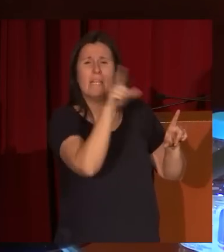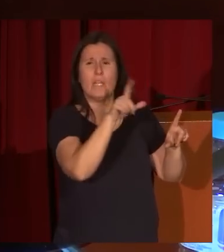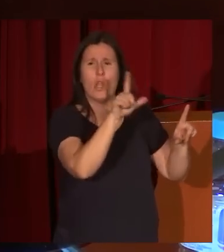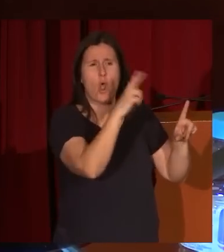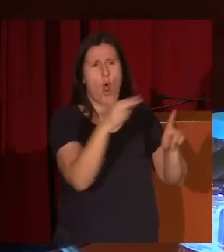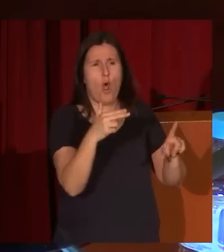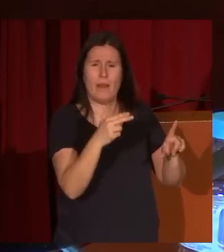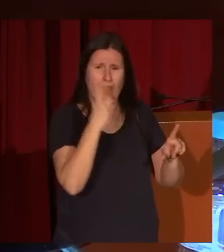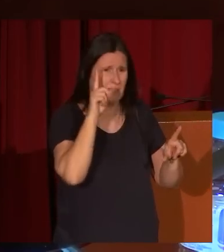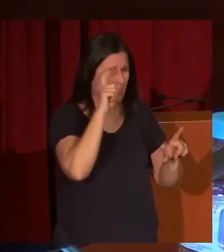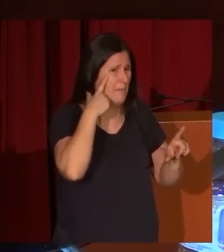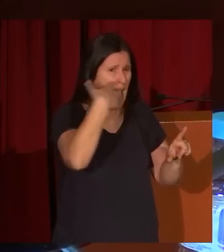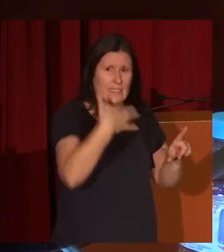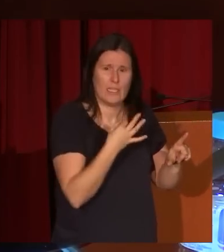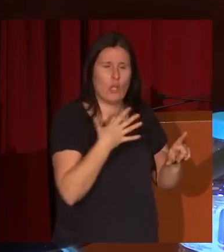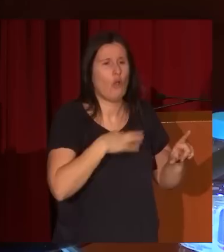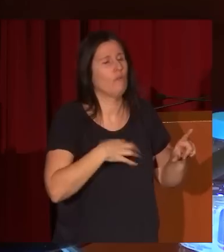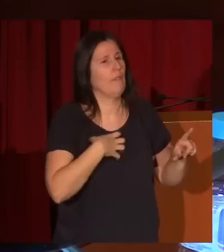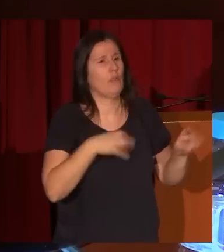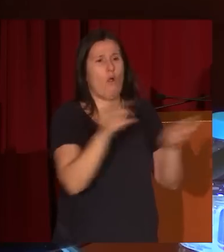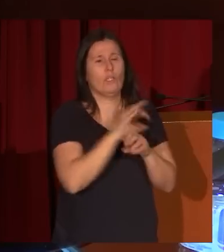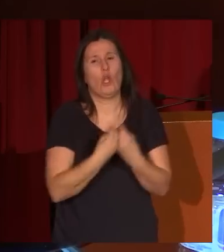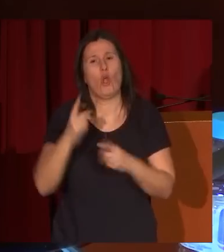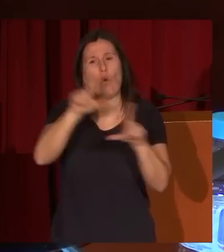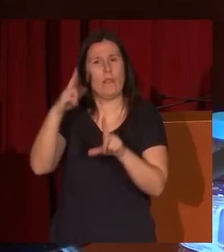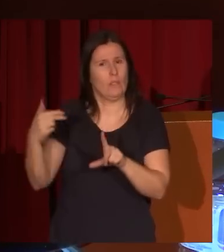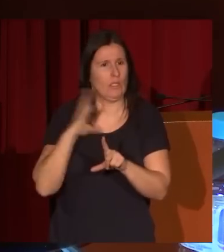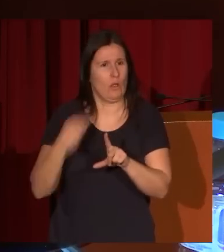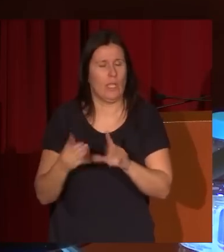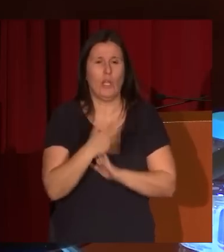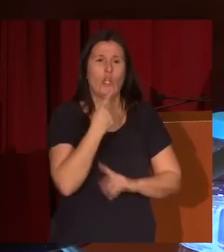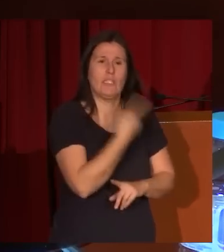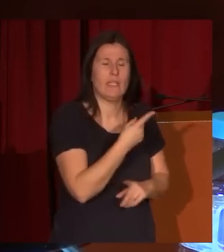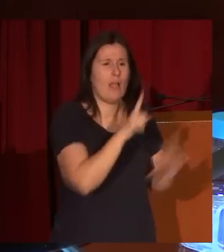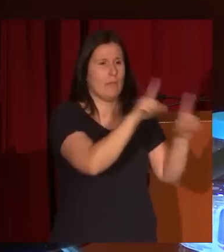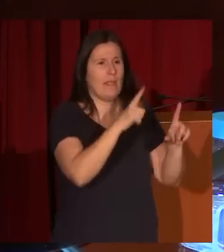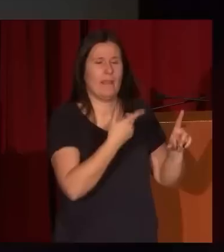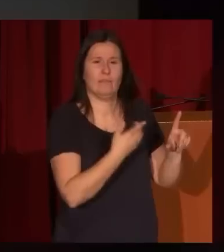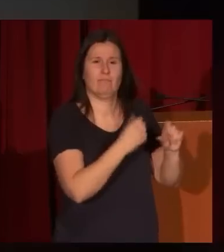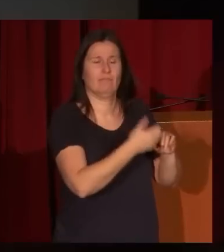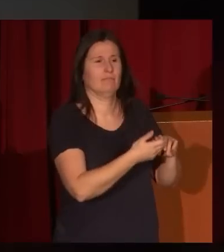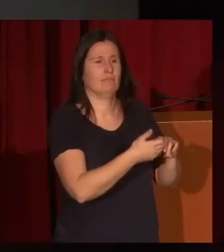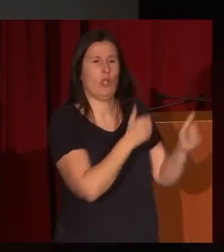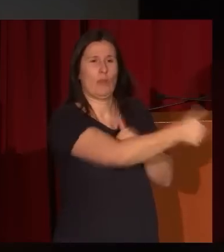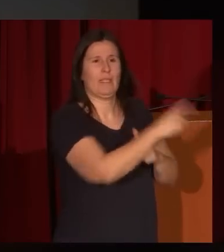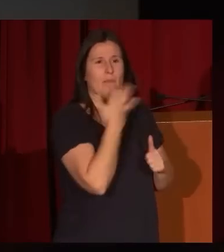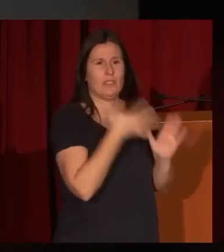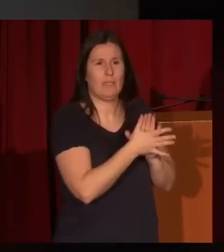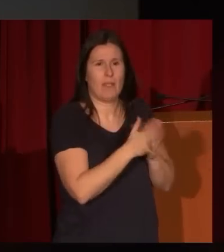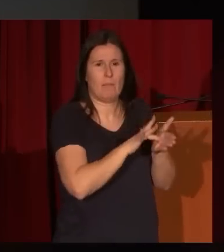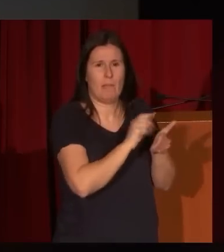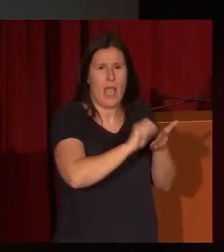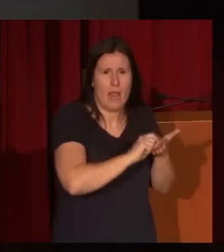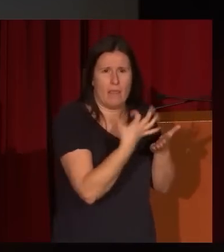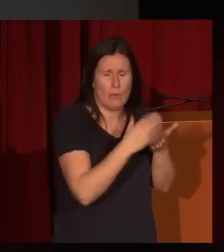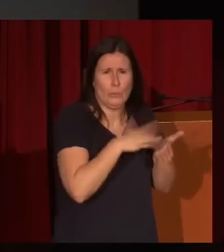no pueden ser nunca confundidos con los de Goya, no se mencionaran piezas sobresalientes porque ello demandaría muchas páginas. Es decir,